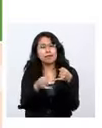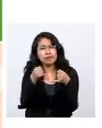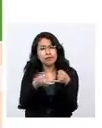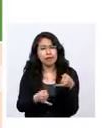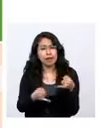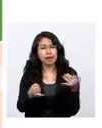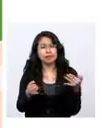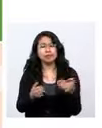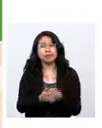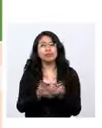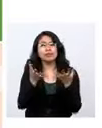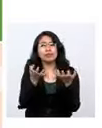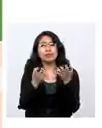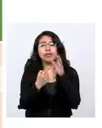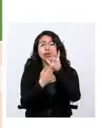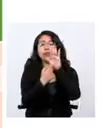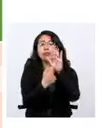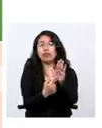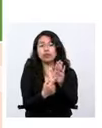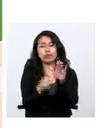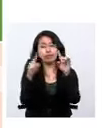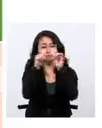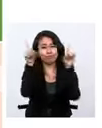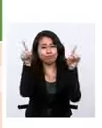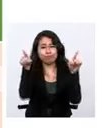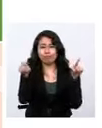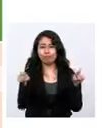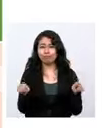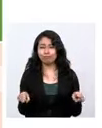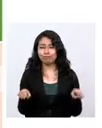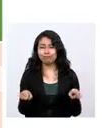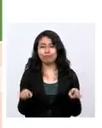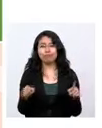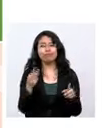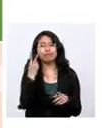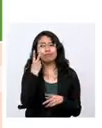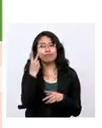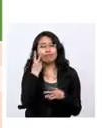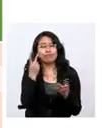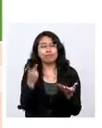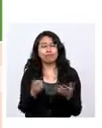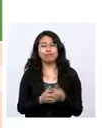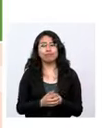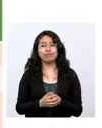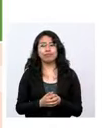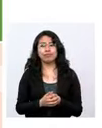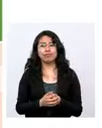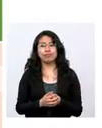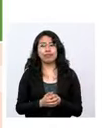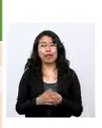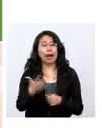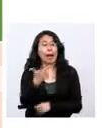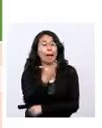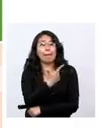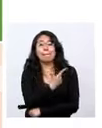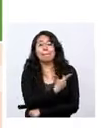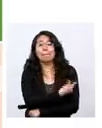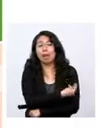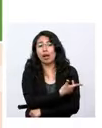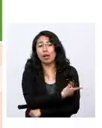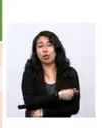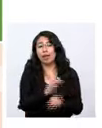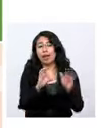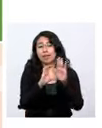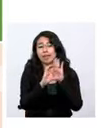Finalmente, quiero mostrar un cuadro donde se ve lo que son las vacunas candidatas